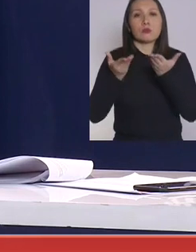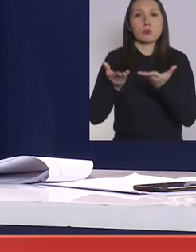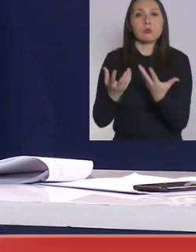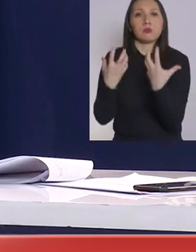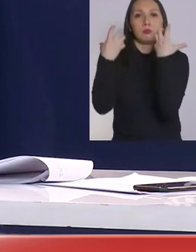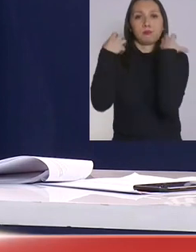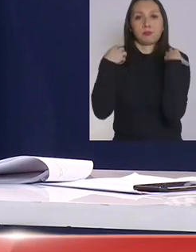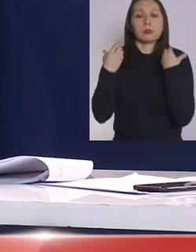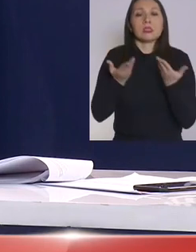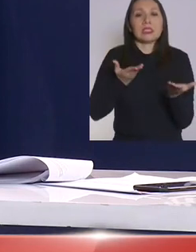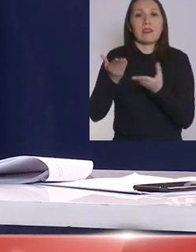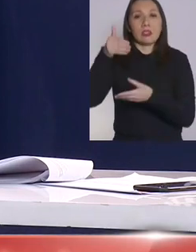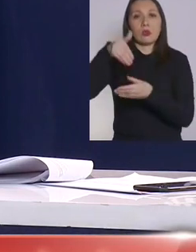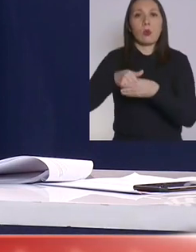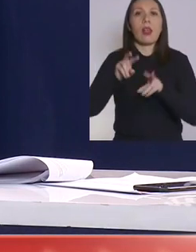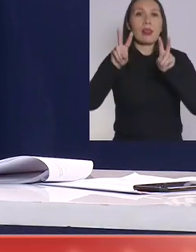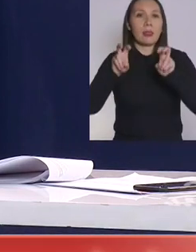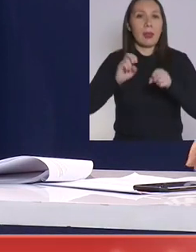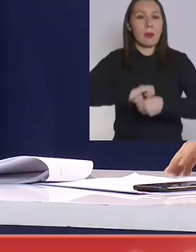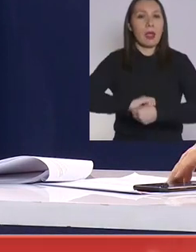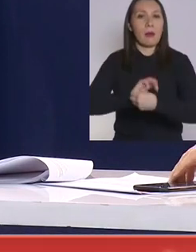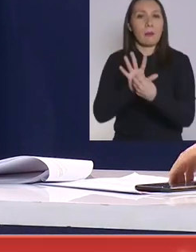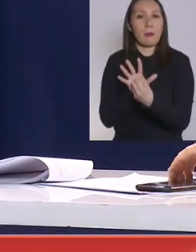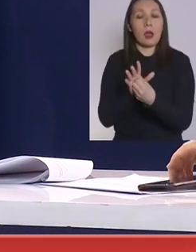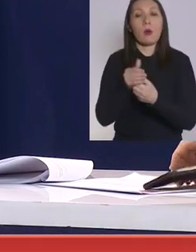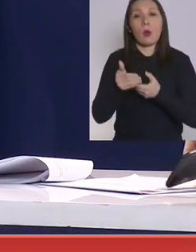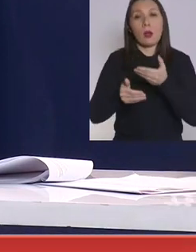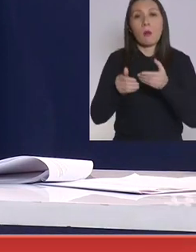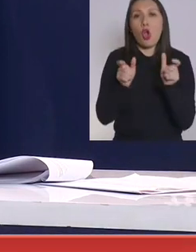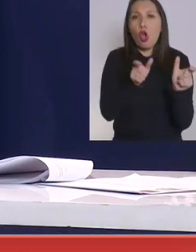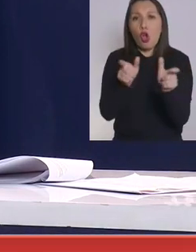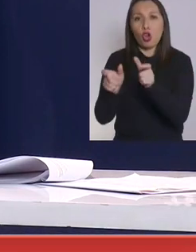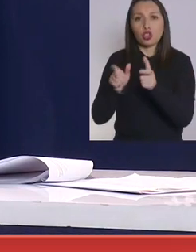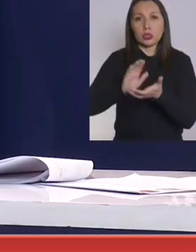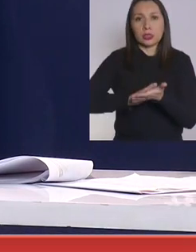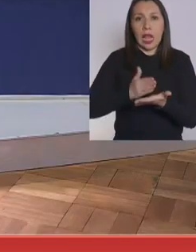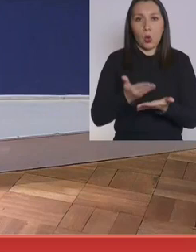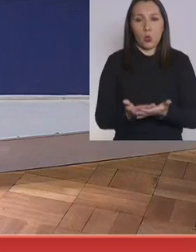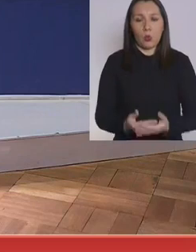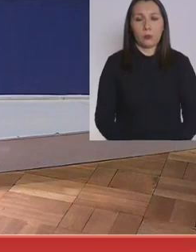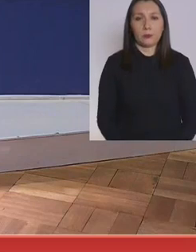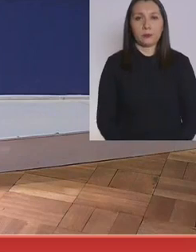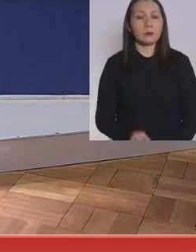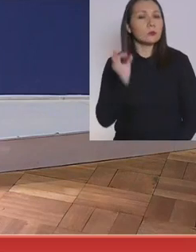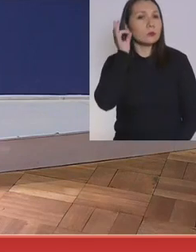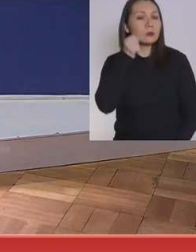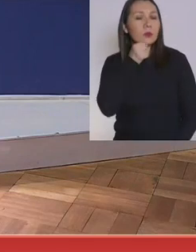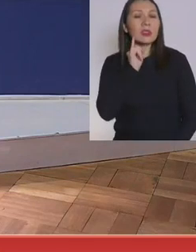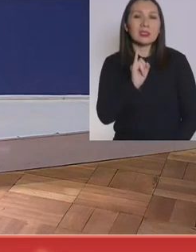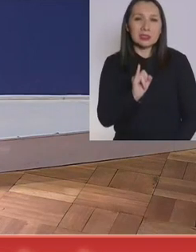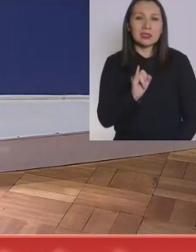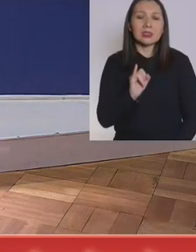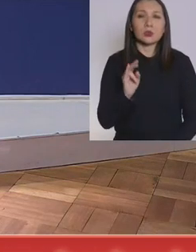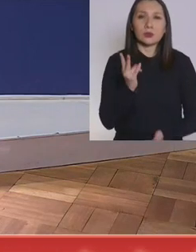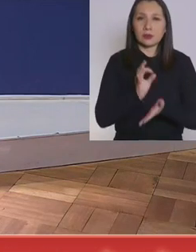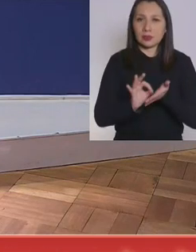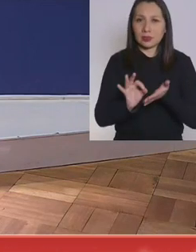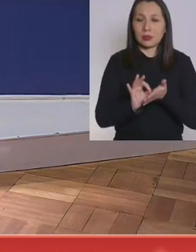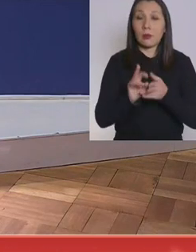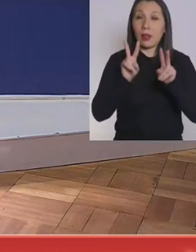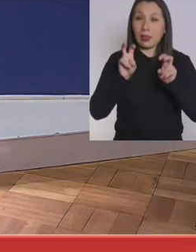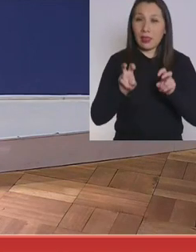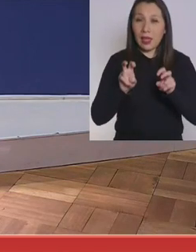CERVEL en relación a la pandemia, principalmente a medidas sanitarias. Señor Secretaria, sí, pero con respecto a esos casos